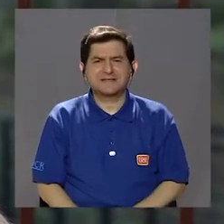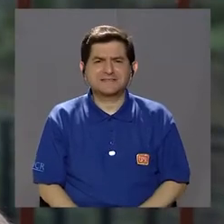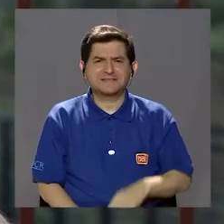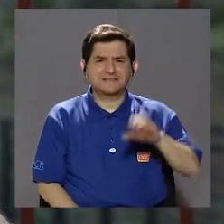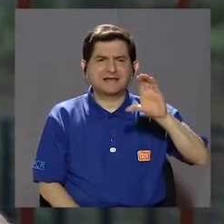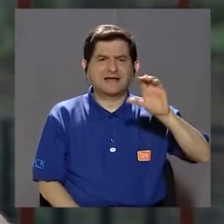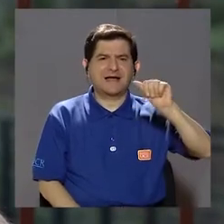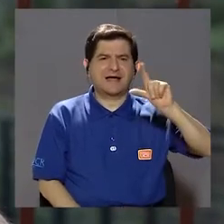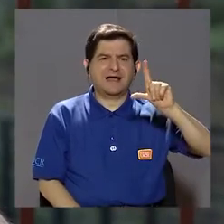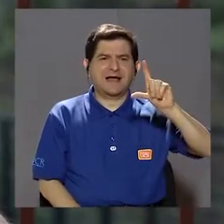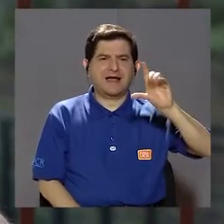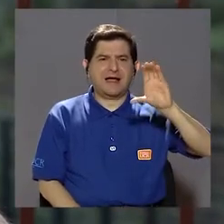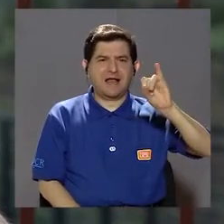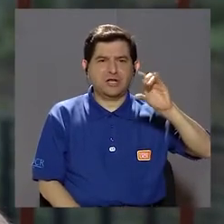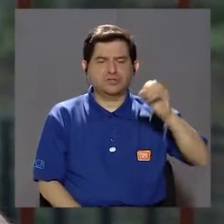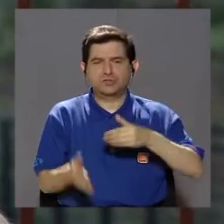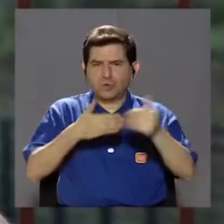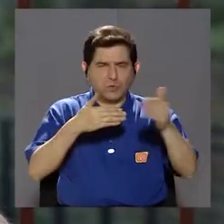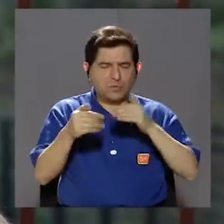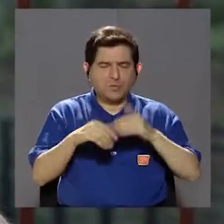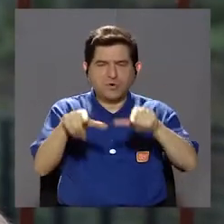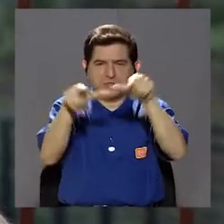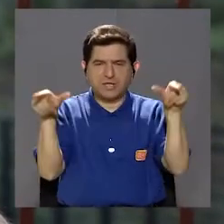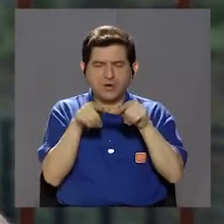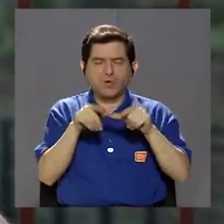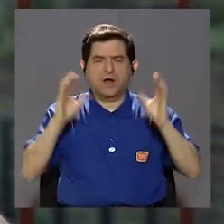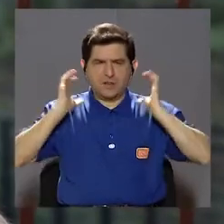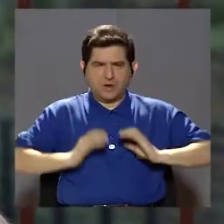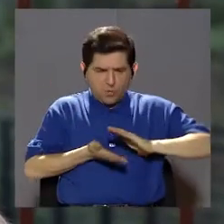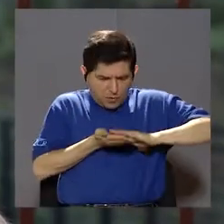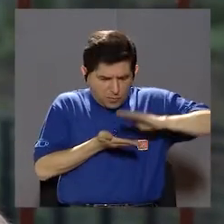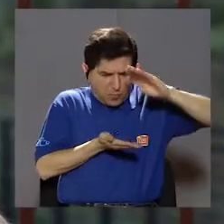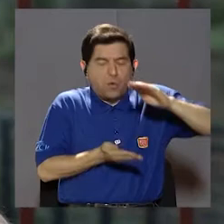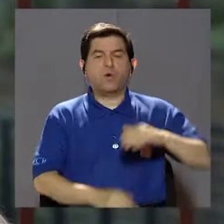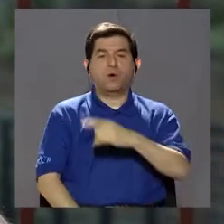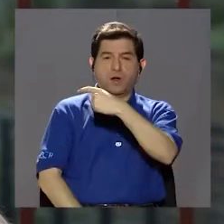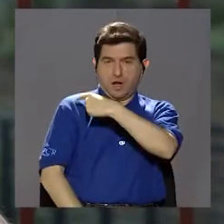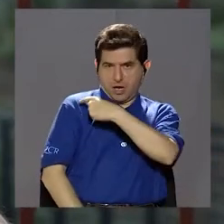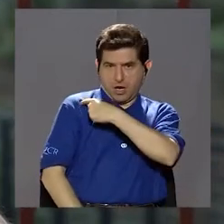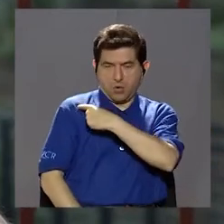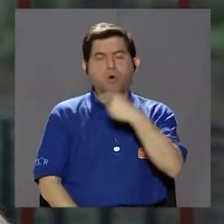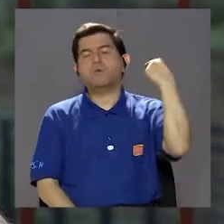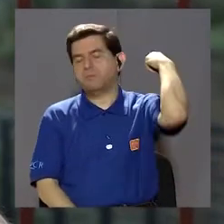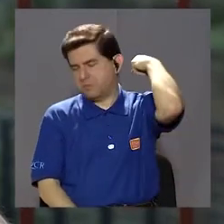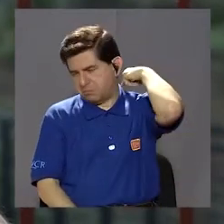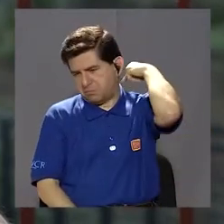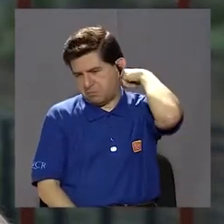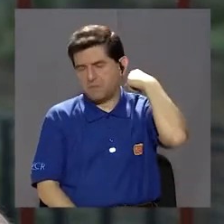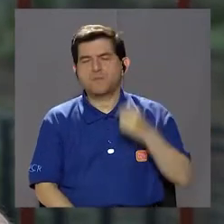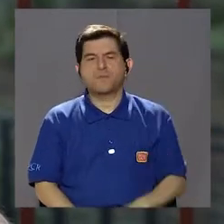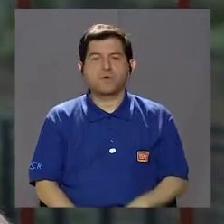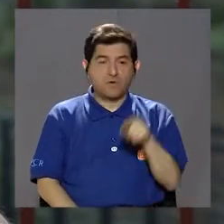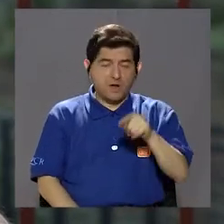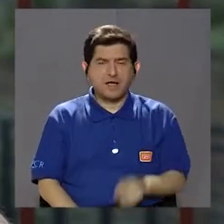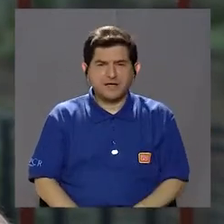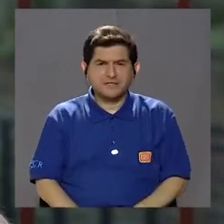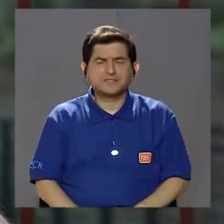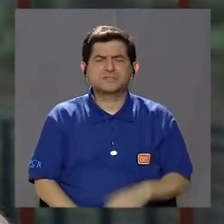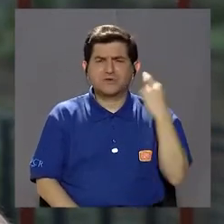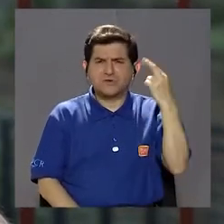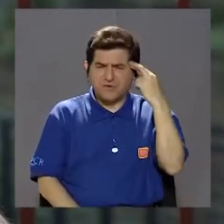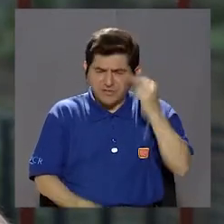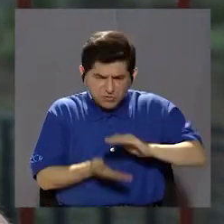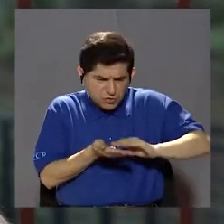formación o la calcificación ósea en cualquier zona del cuerpo. Pues se nos puede dar en hombros, a nivel cervical, va a ser una